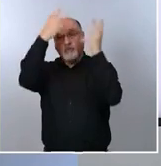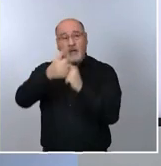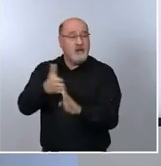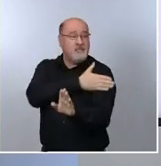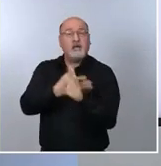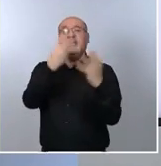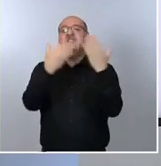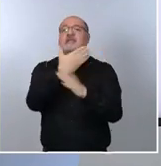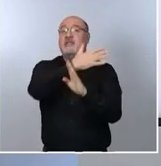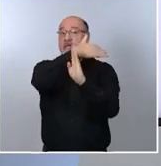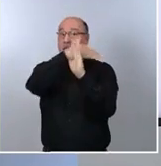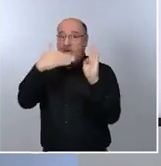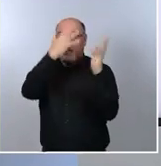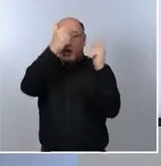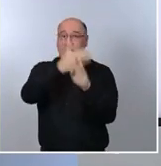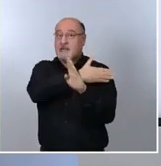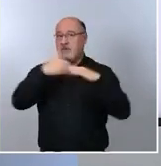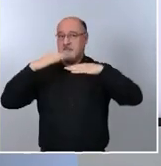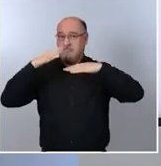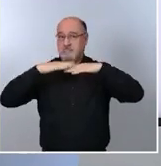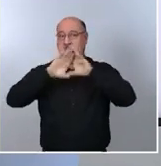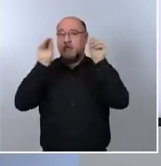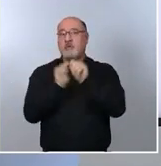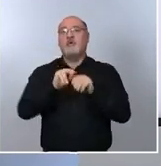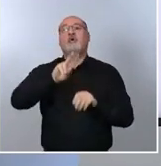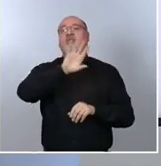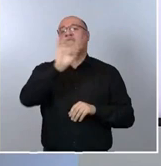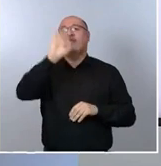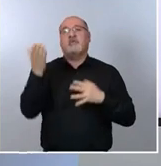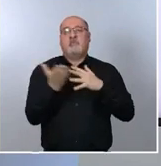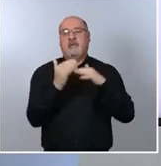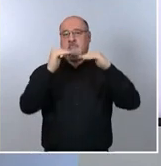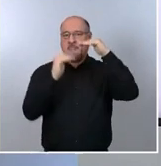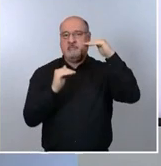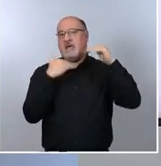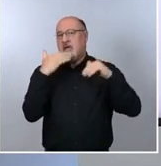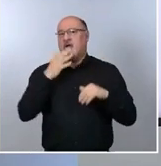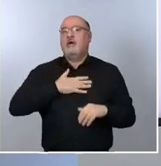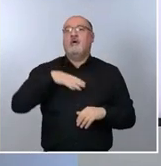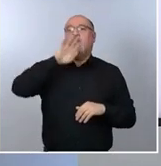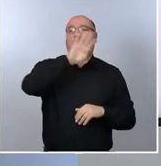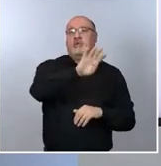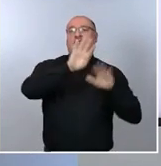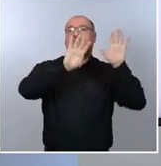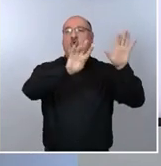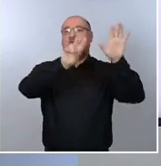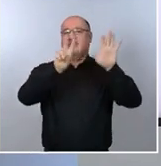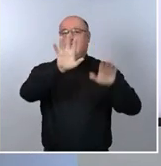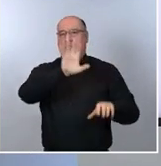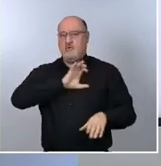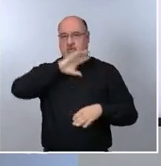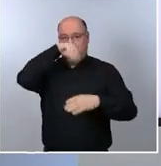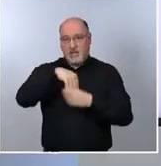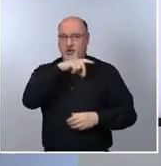que estalla claramente por debajo del 50%. Ahora mismo estamos en 497 casos por 100.000